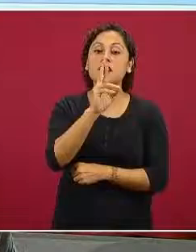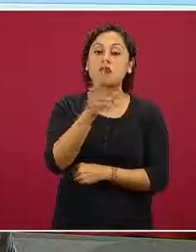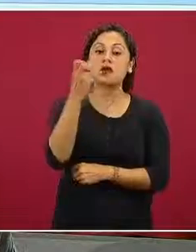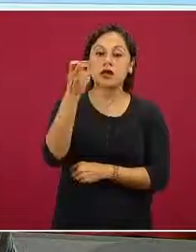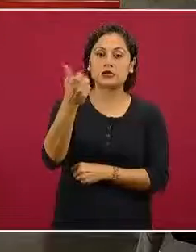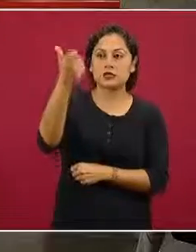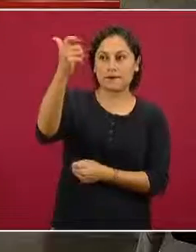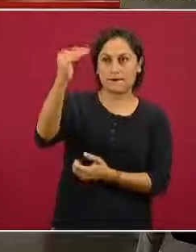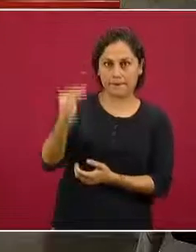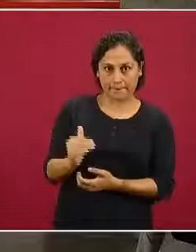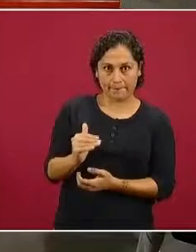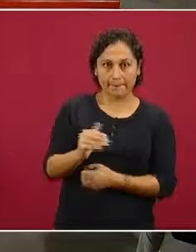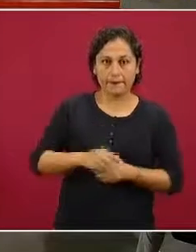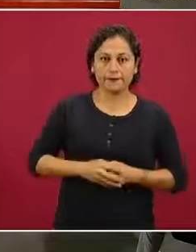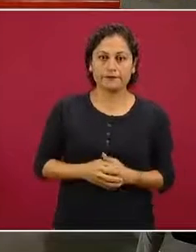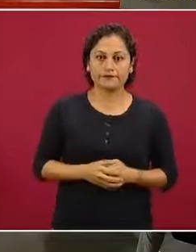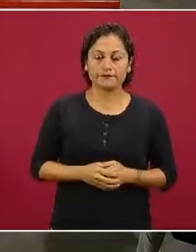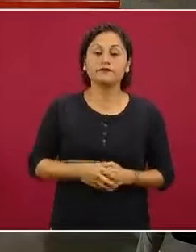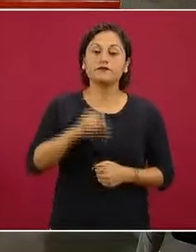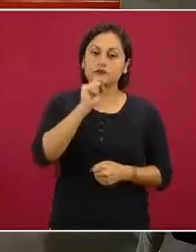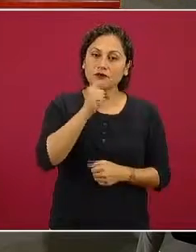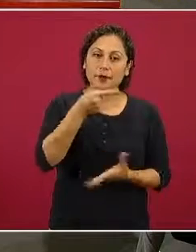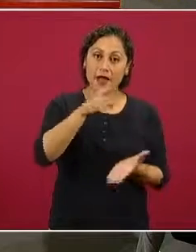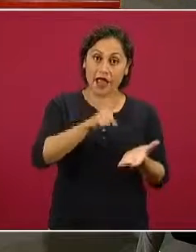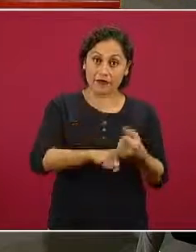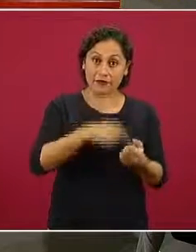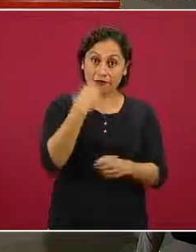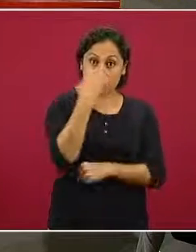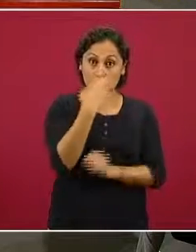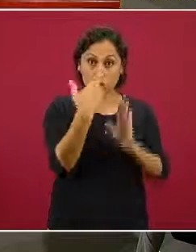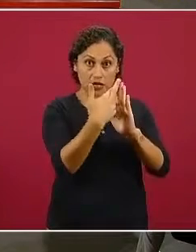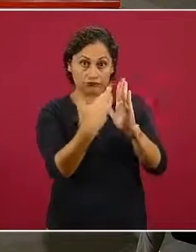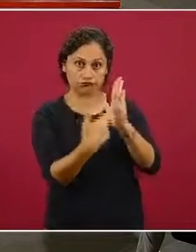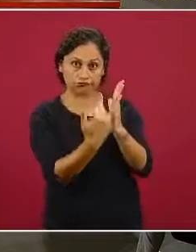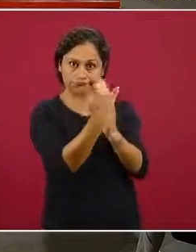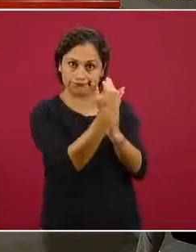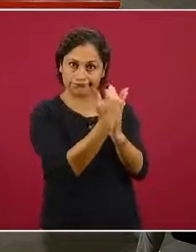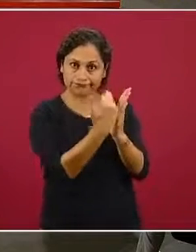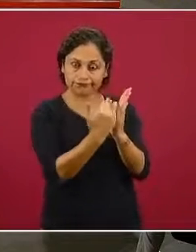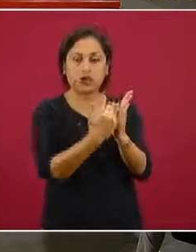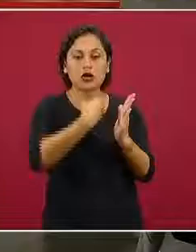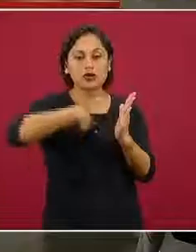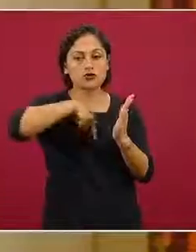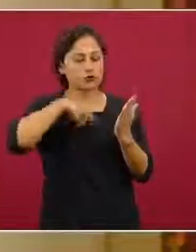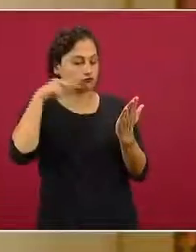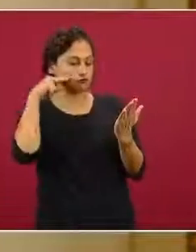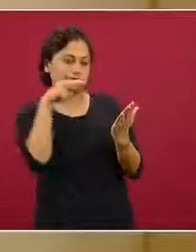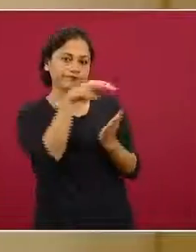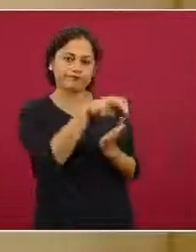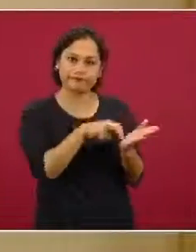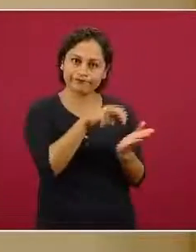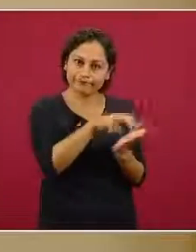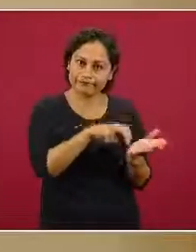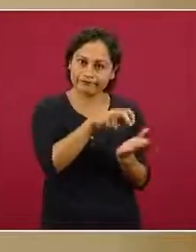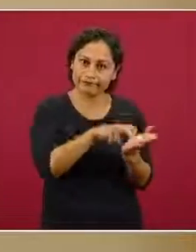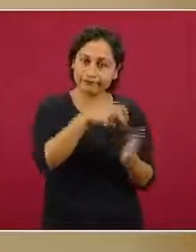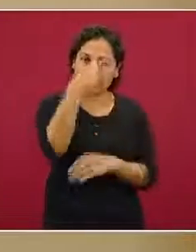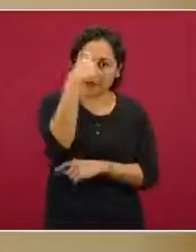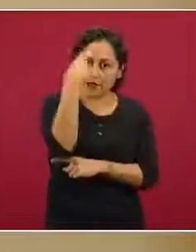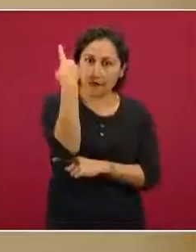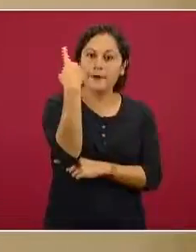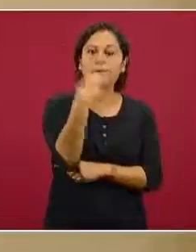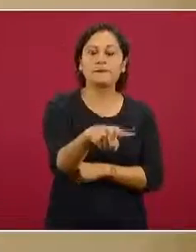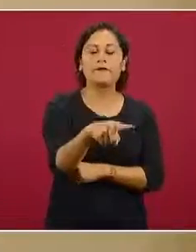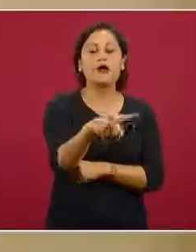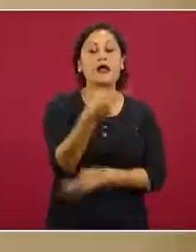menor precio. Lineamientos en las escuelas, tenemos lineamientos que lo estamos reforzando y estamos también reforzando la capacidad